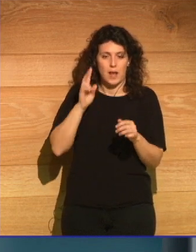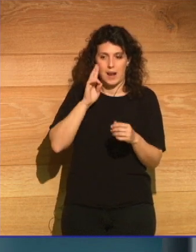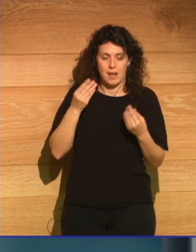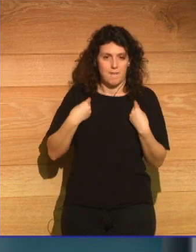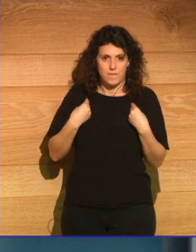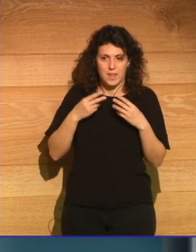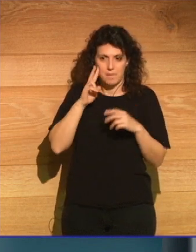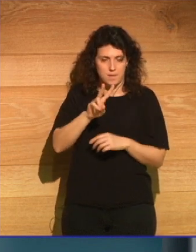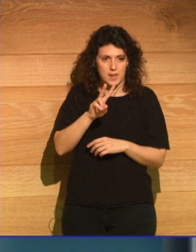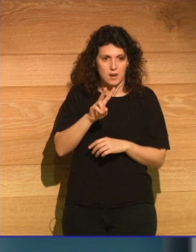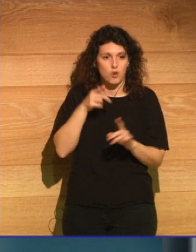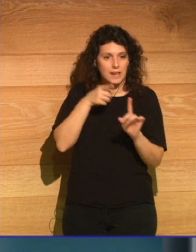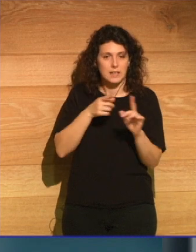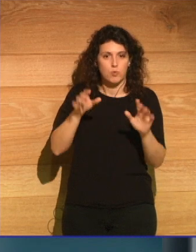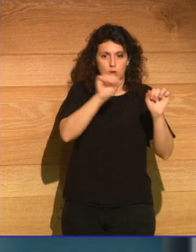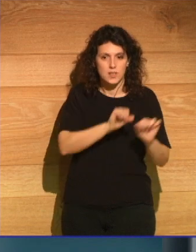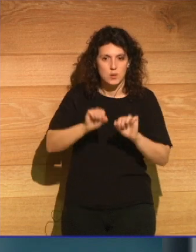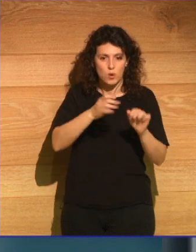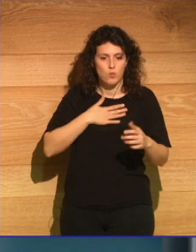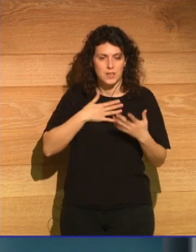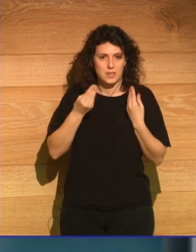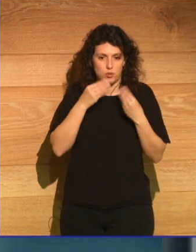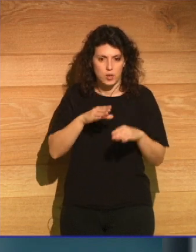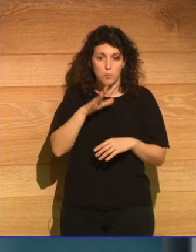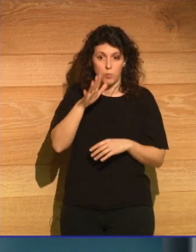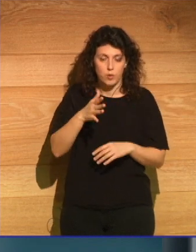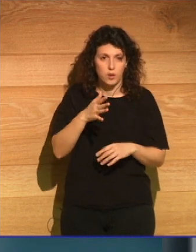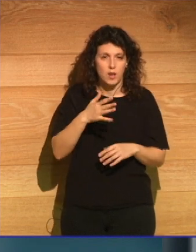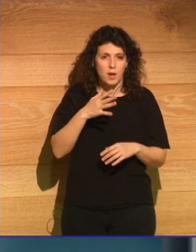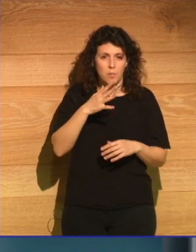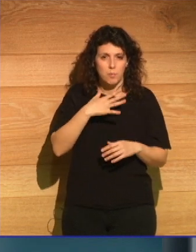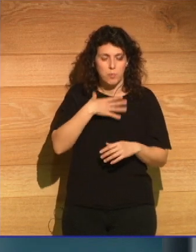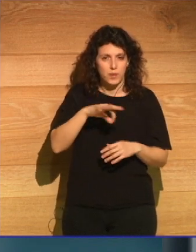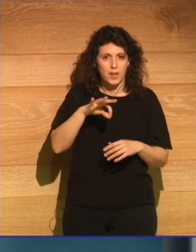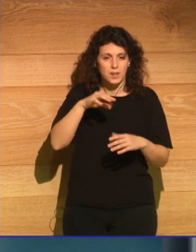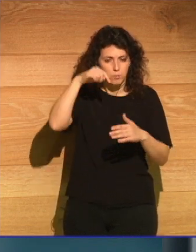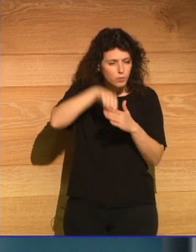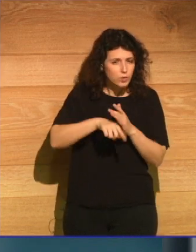asegurar nuestras historias. ¿Podrías, por favor, profundizar en esta noción?